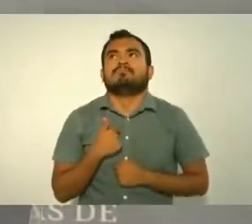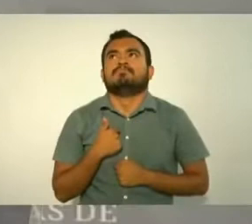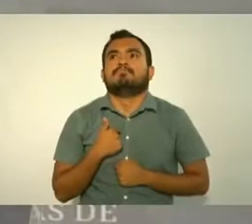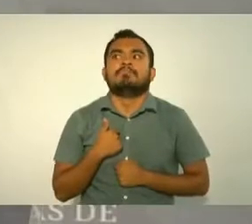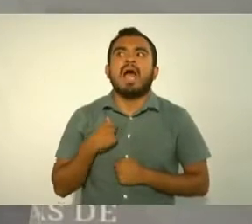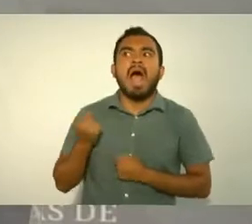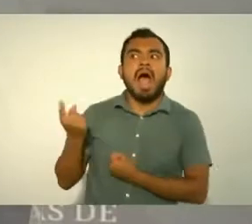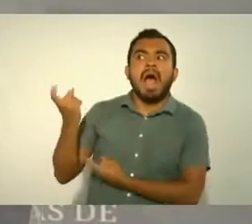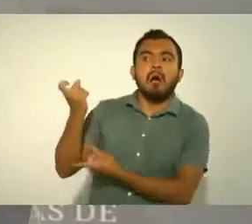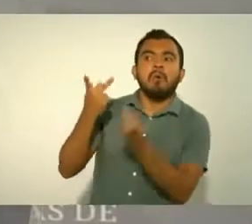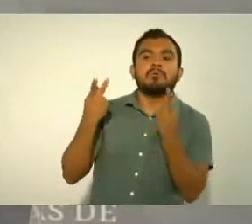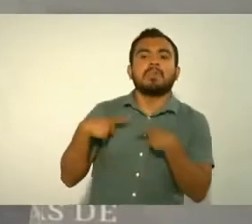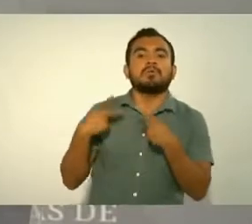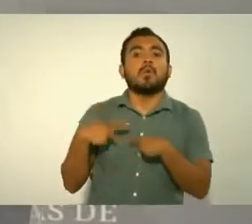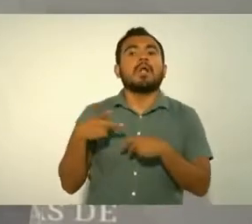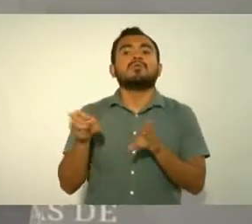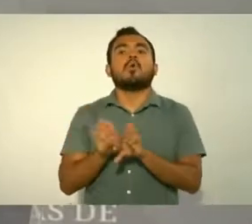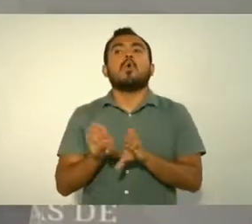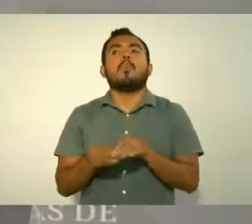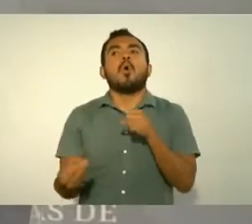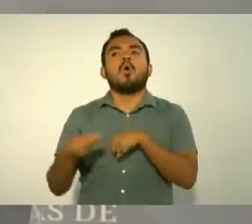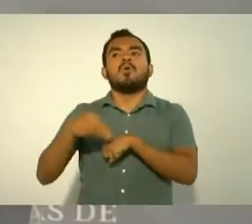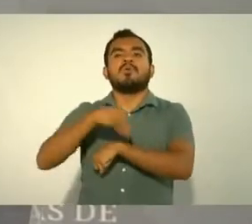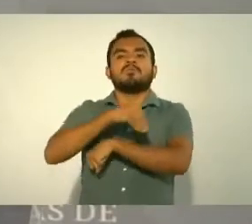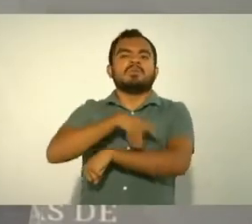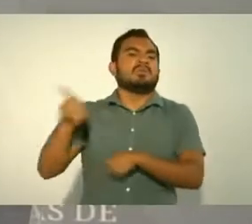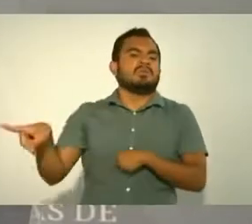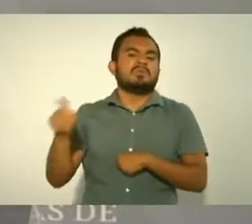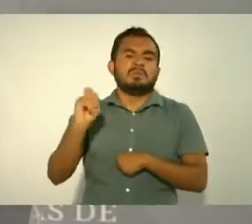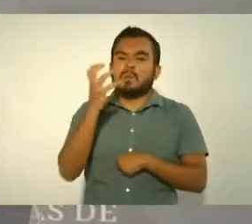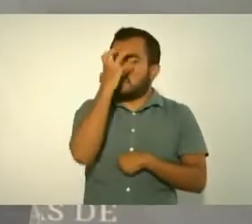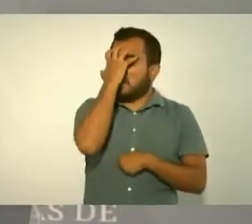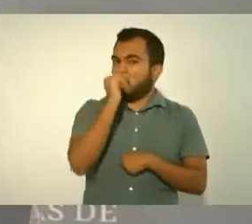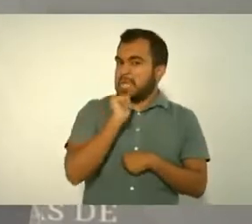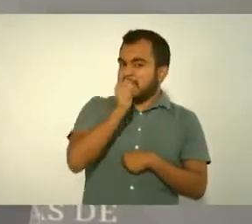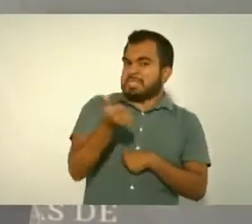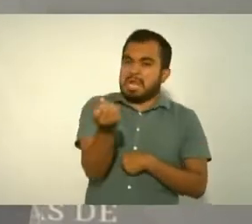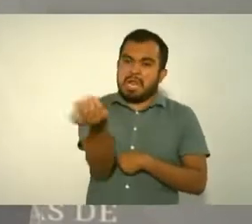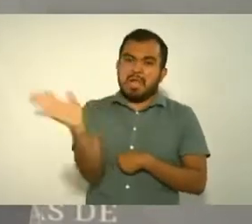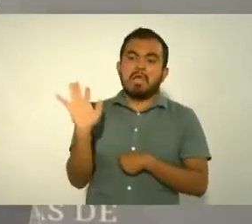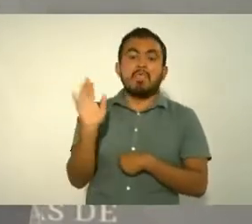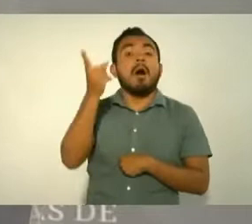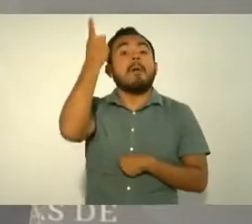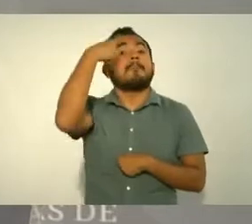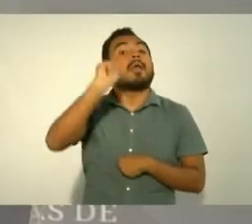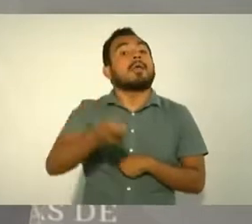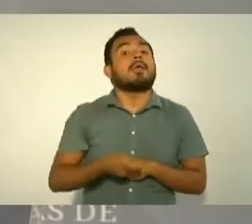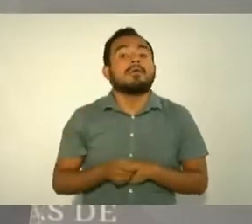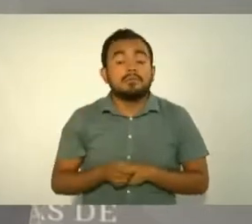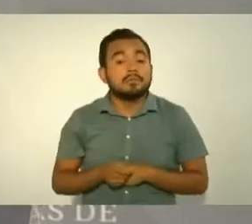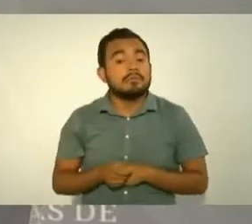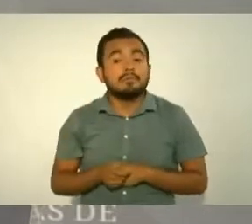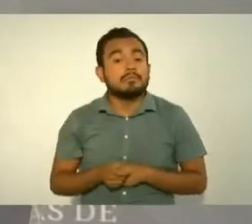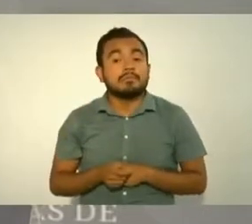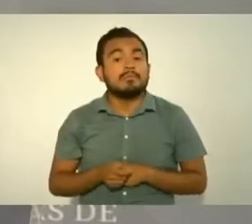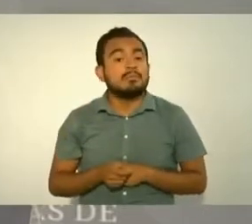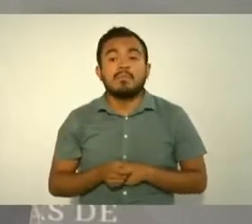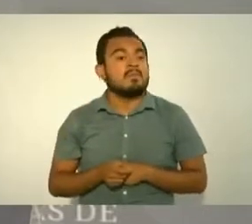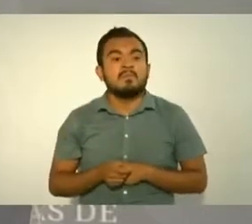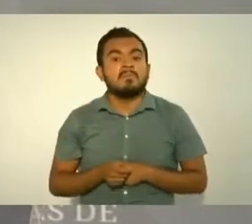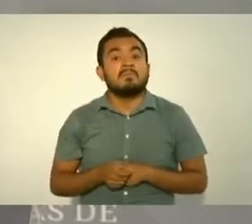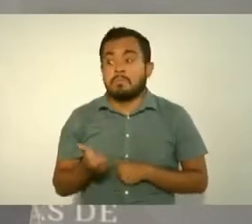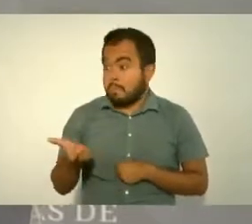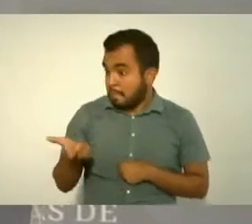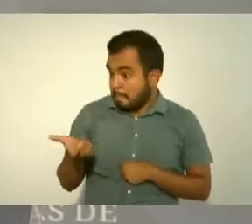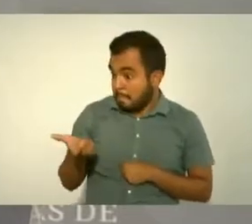insensatos para poder justificar más aumentos